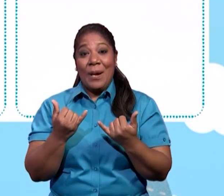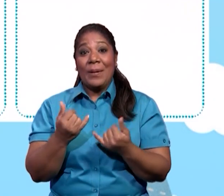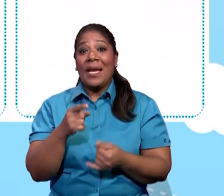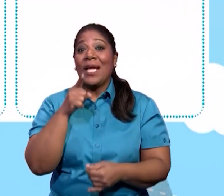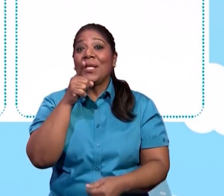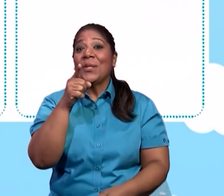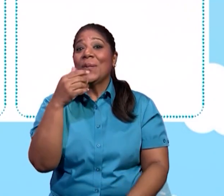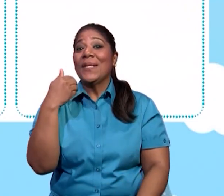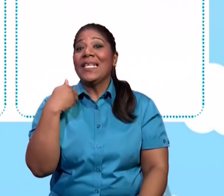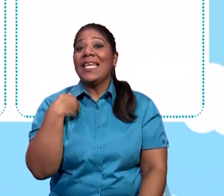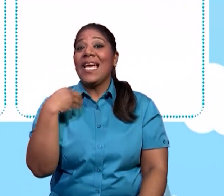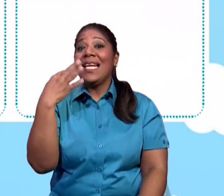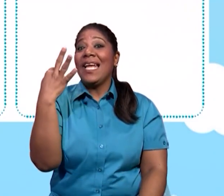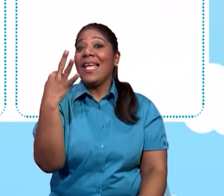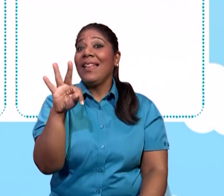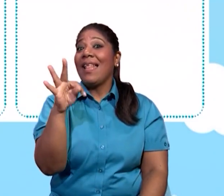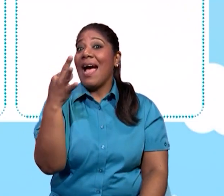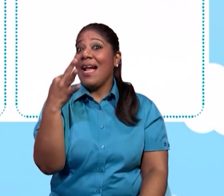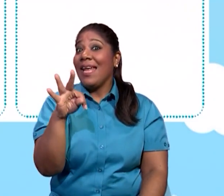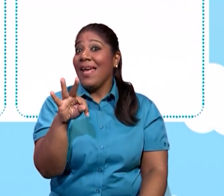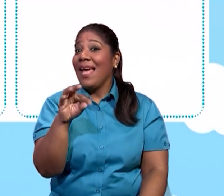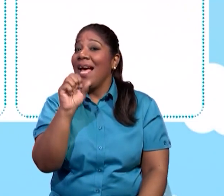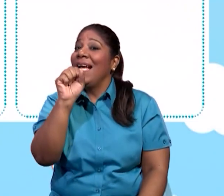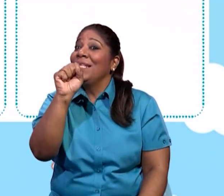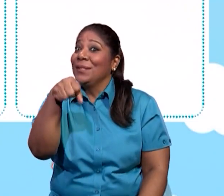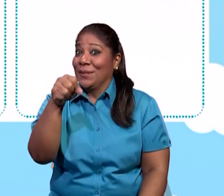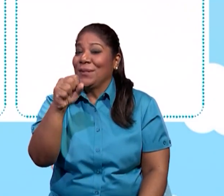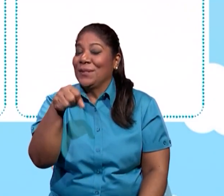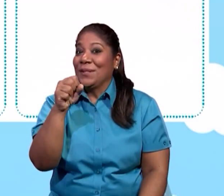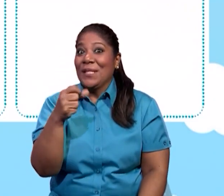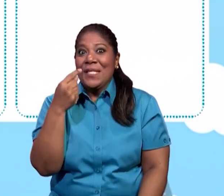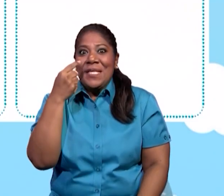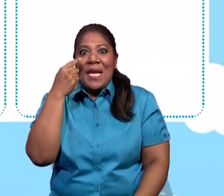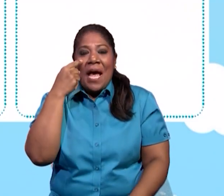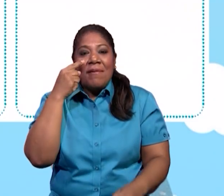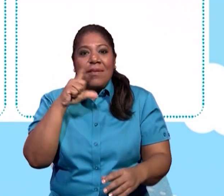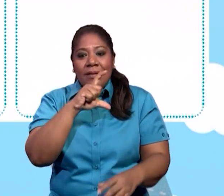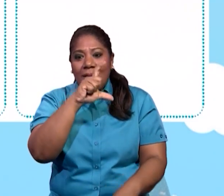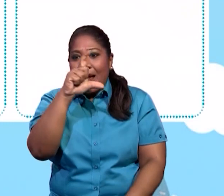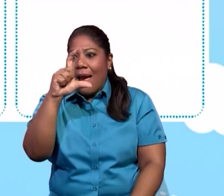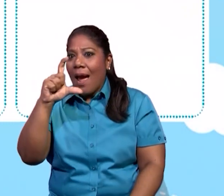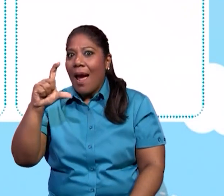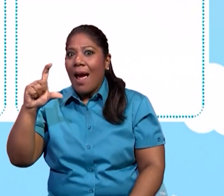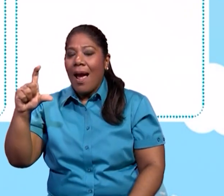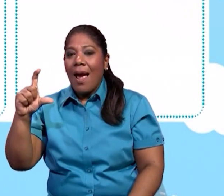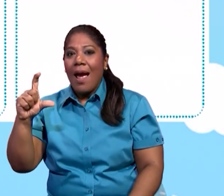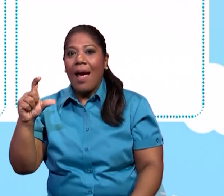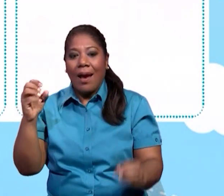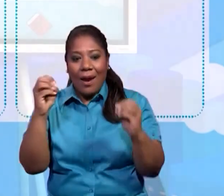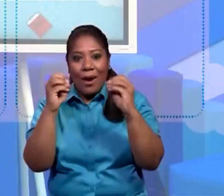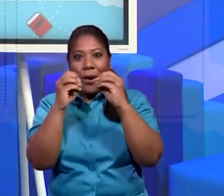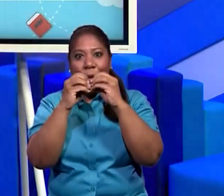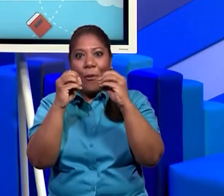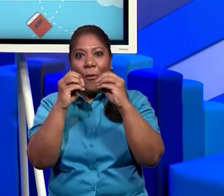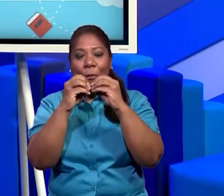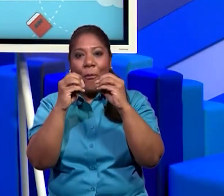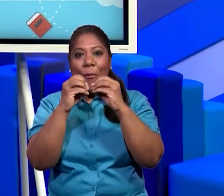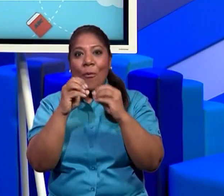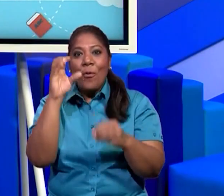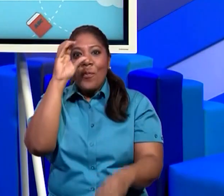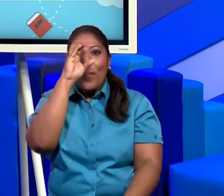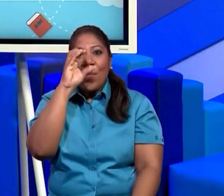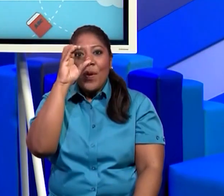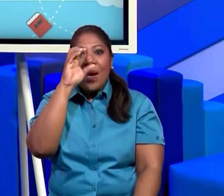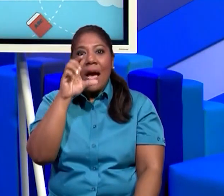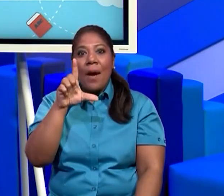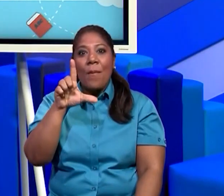vamos a ver las asignaciones. Después de haber explorado en Google Earth, Lídice. Lídice de